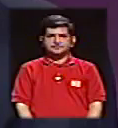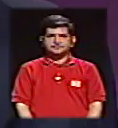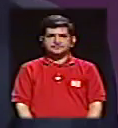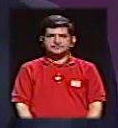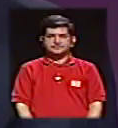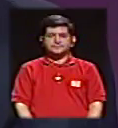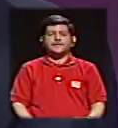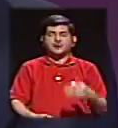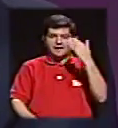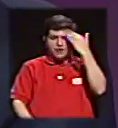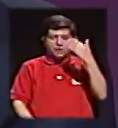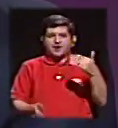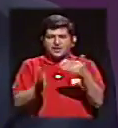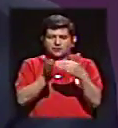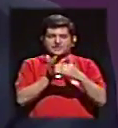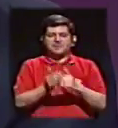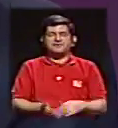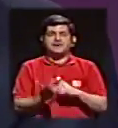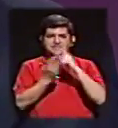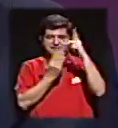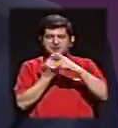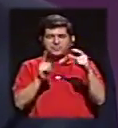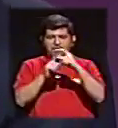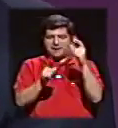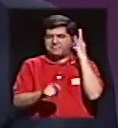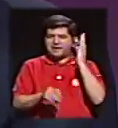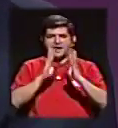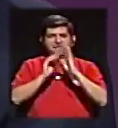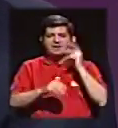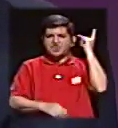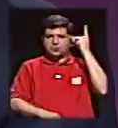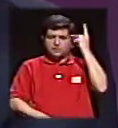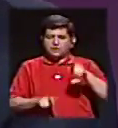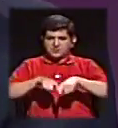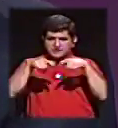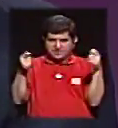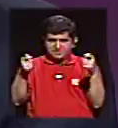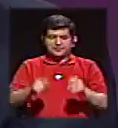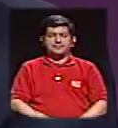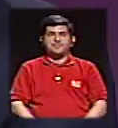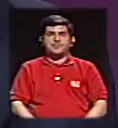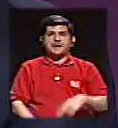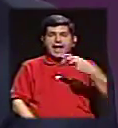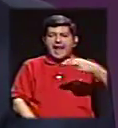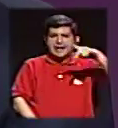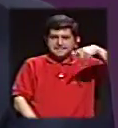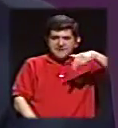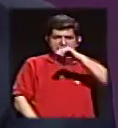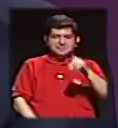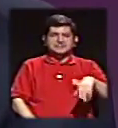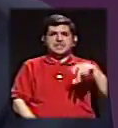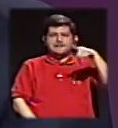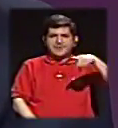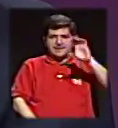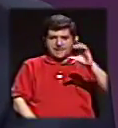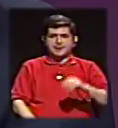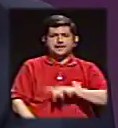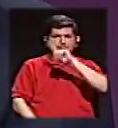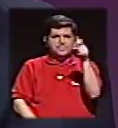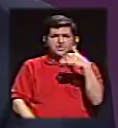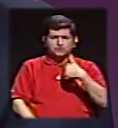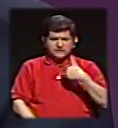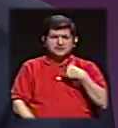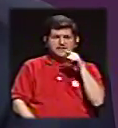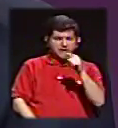Hola, estamos en Palabra de Mujer y otra vez hablándoles de política y de periodismo con Ani Pérez y Pilar Cisneros. Tenemos algunas preguntas que ustedes